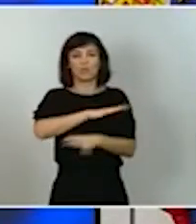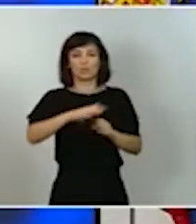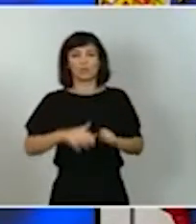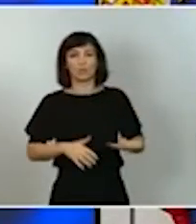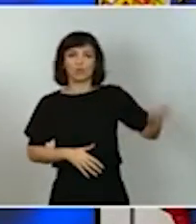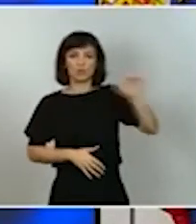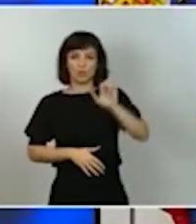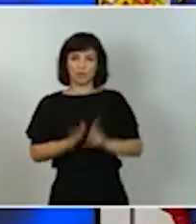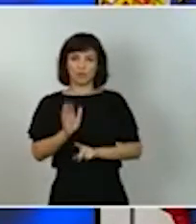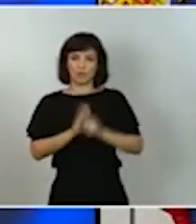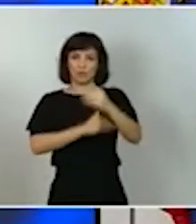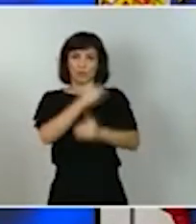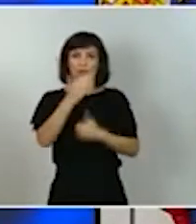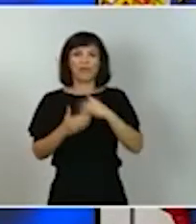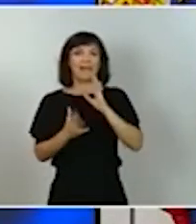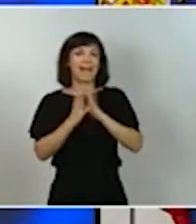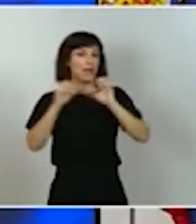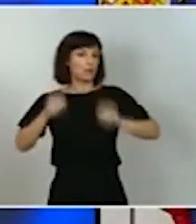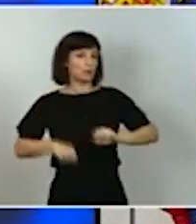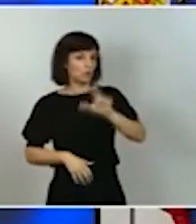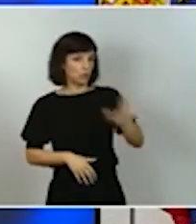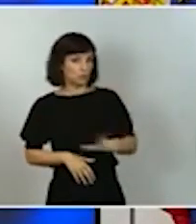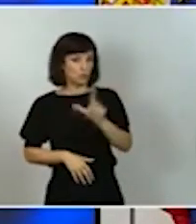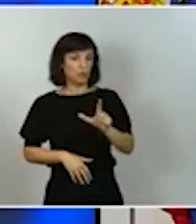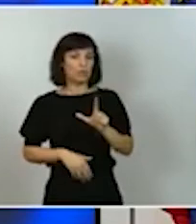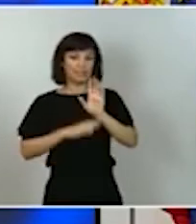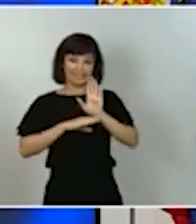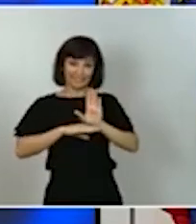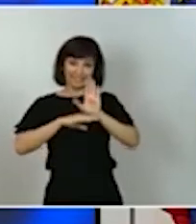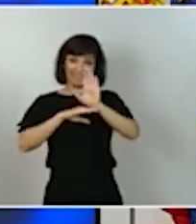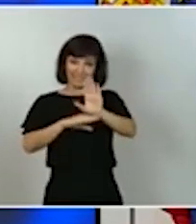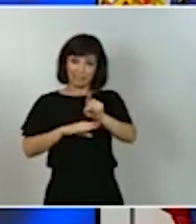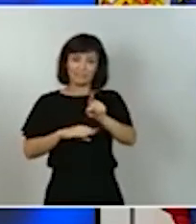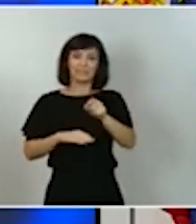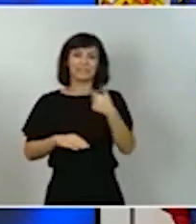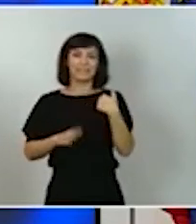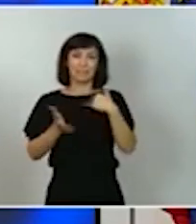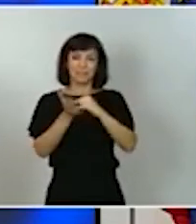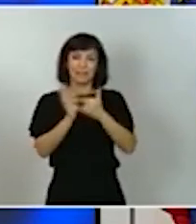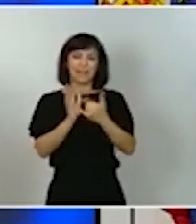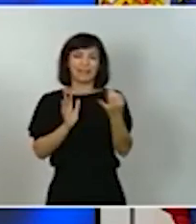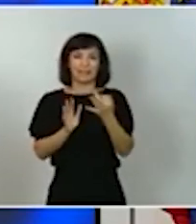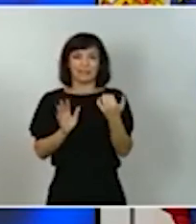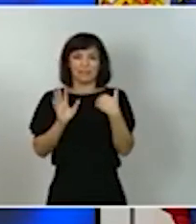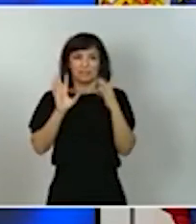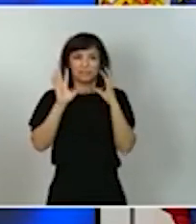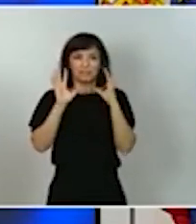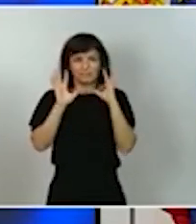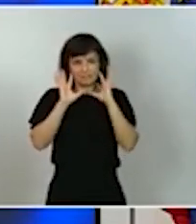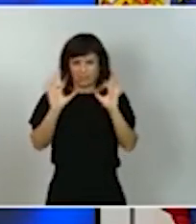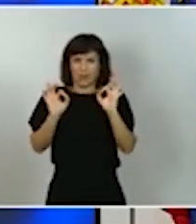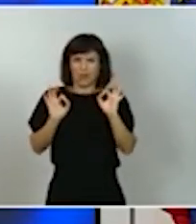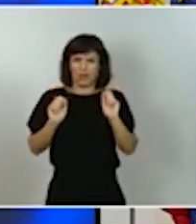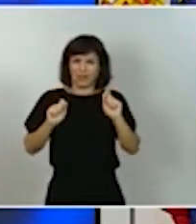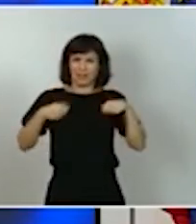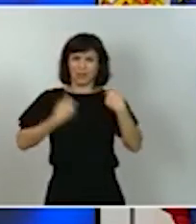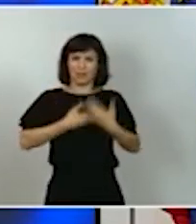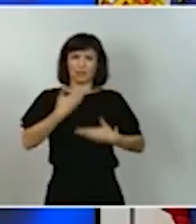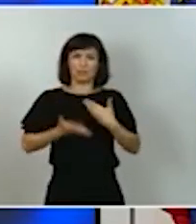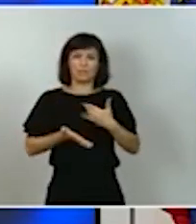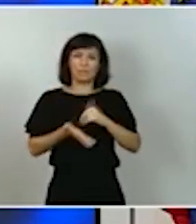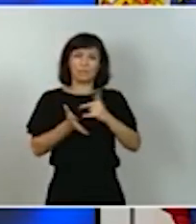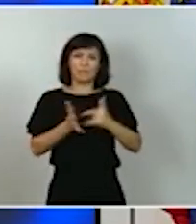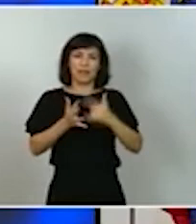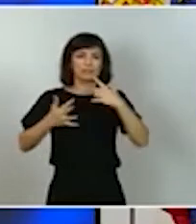del pasado mes de julio y representa la continuación natural, diría yo, del plan de choque, del plan de reactivación